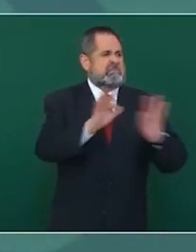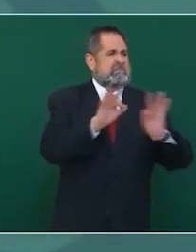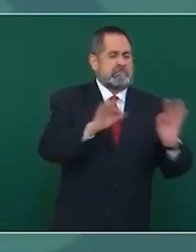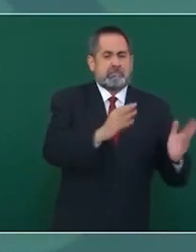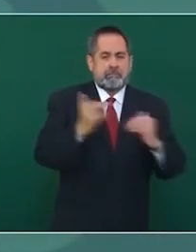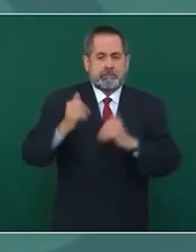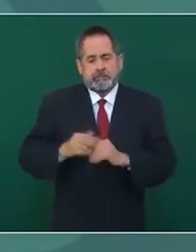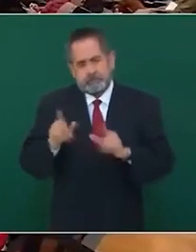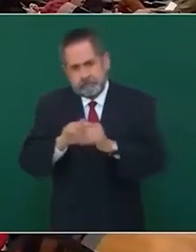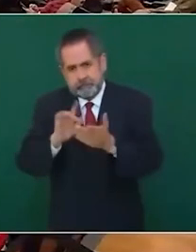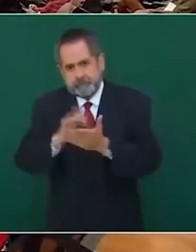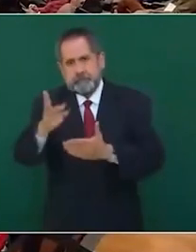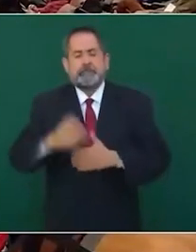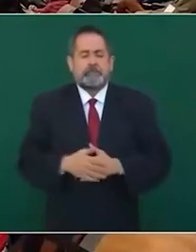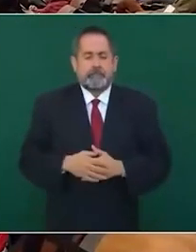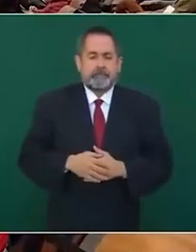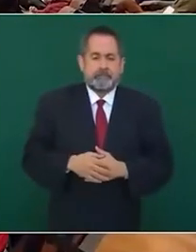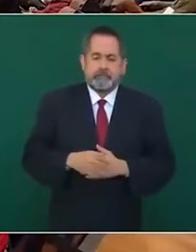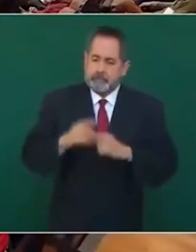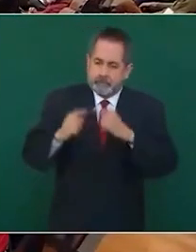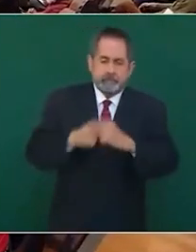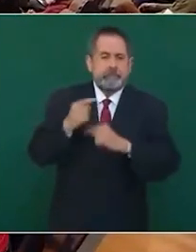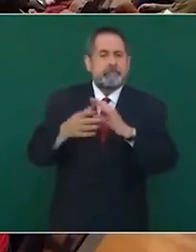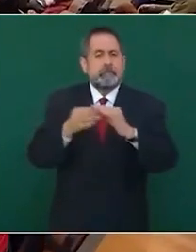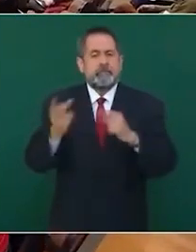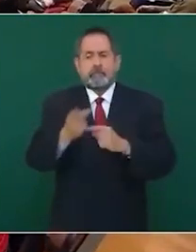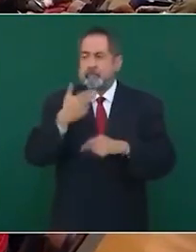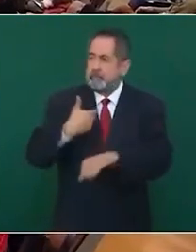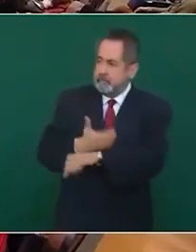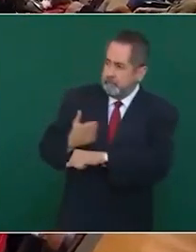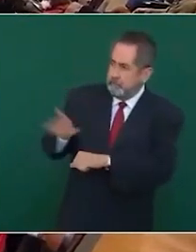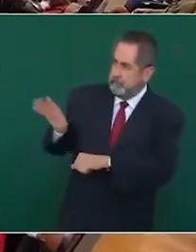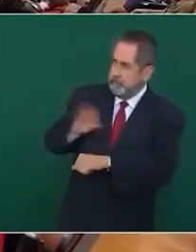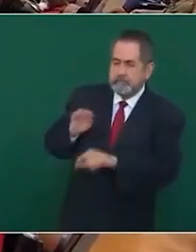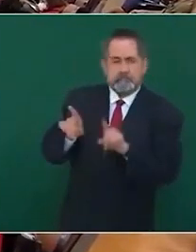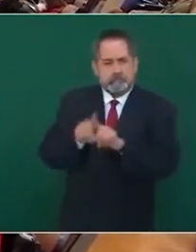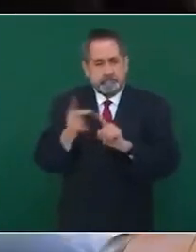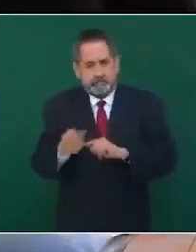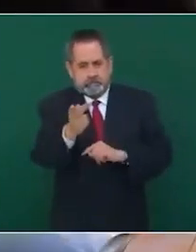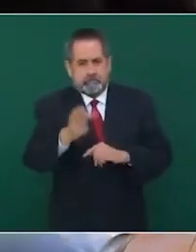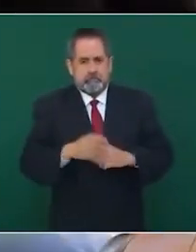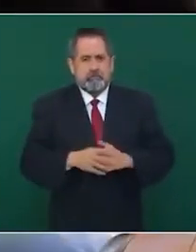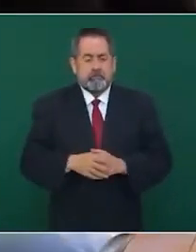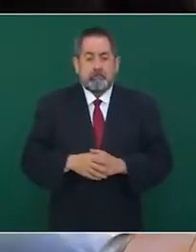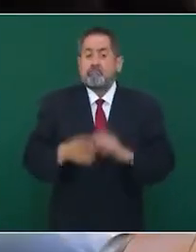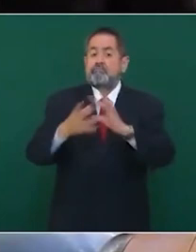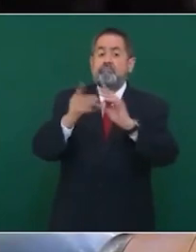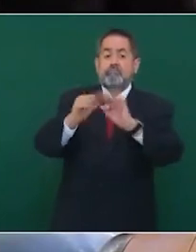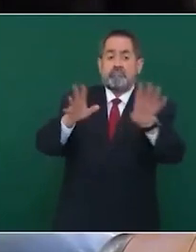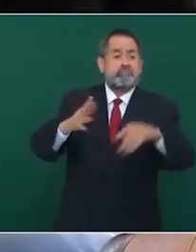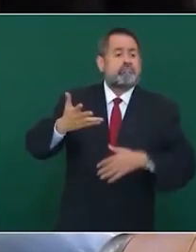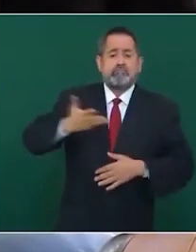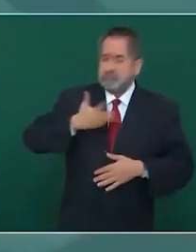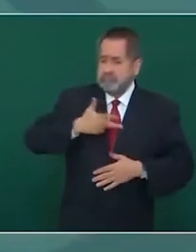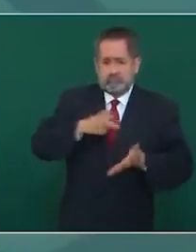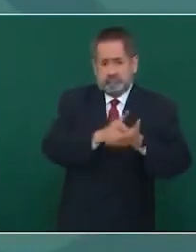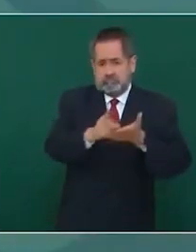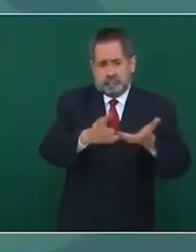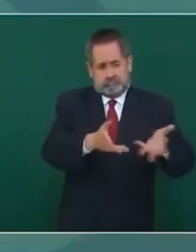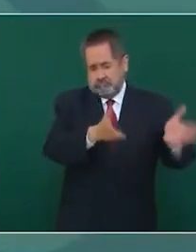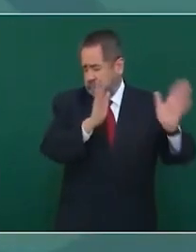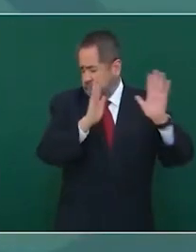Gracias, presidente. Retomando la pregunta de mi compañera. Que aclaro, tiene todo su derecho,